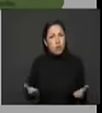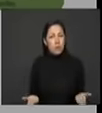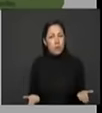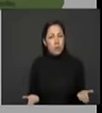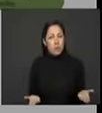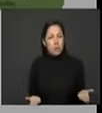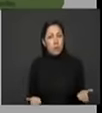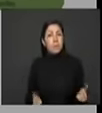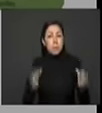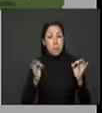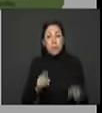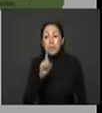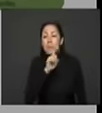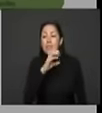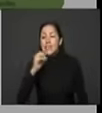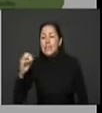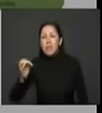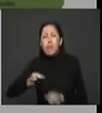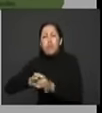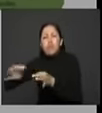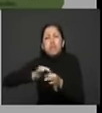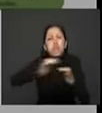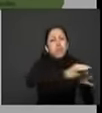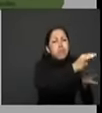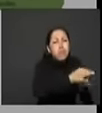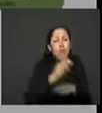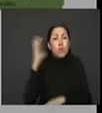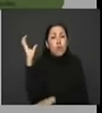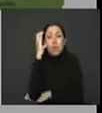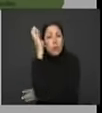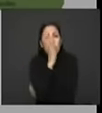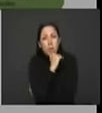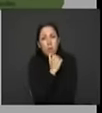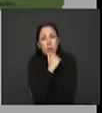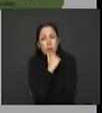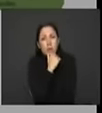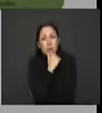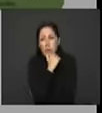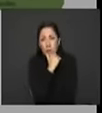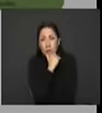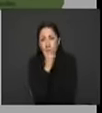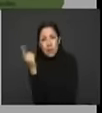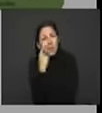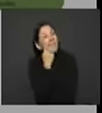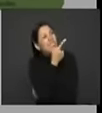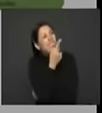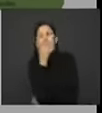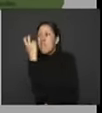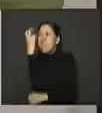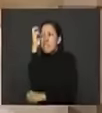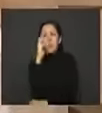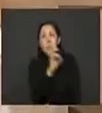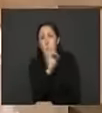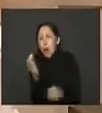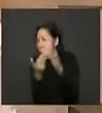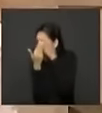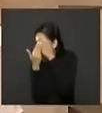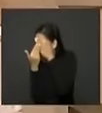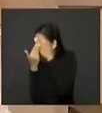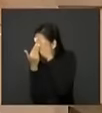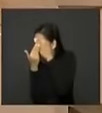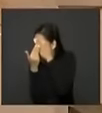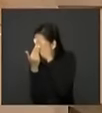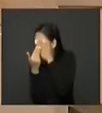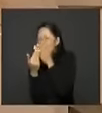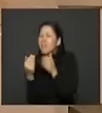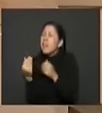lo menos 600 municipios de Colombia no hay un colombiano que haya visto a un fiscal en su vida. Cuando ese colombiano